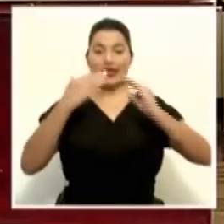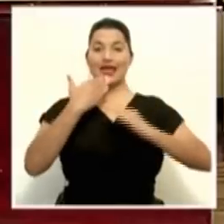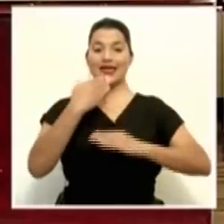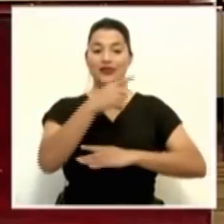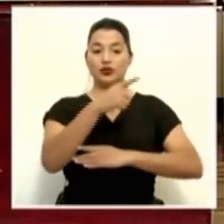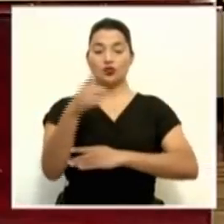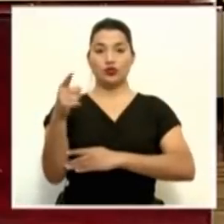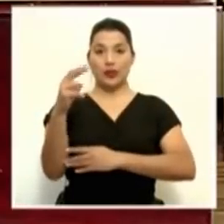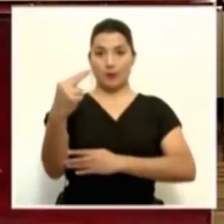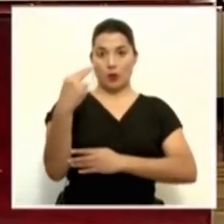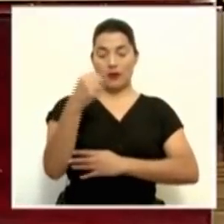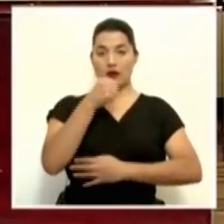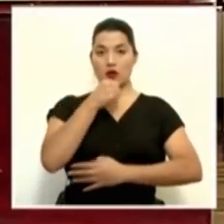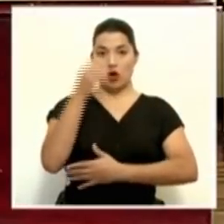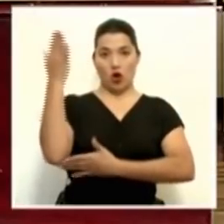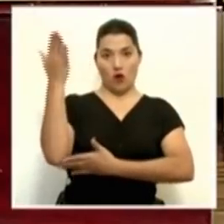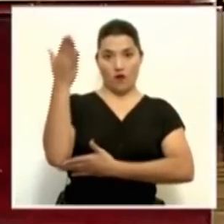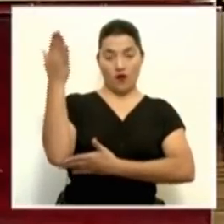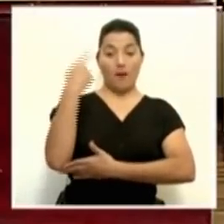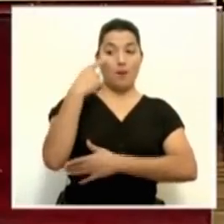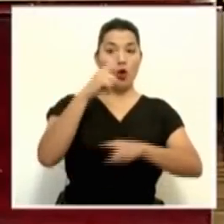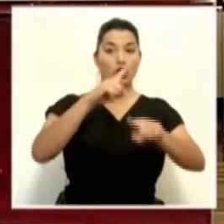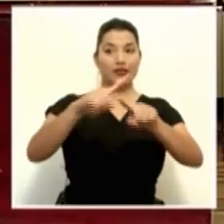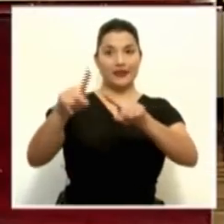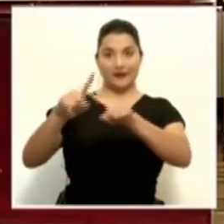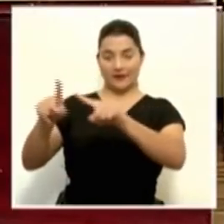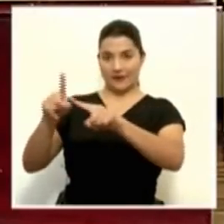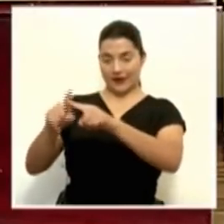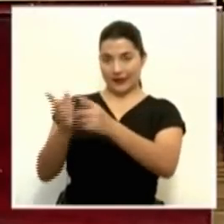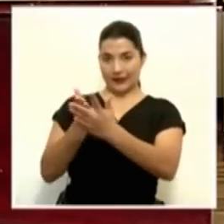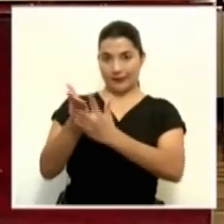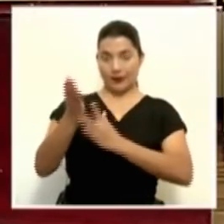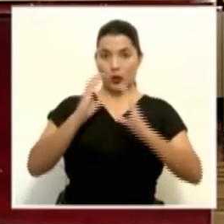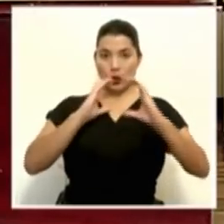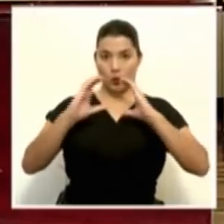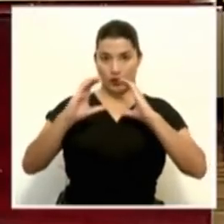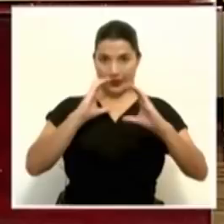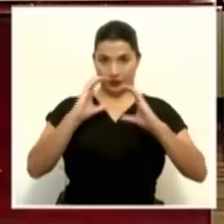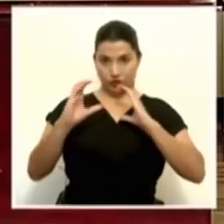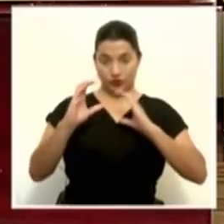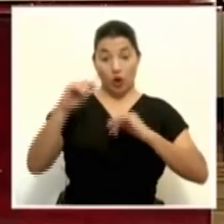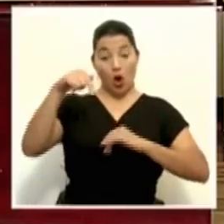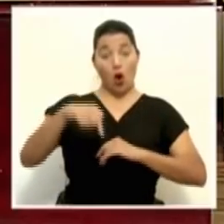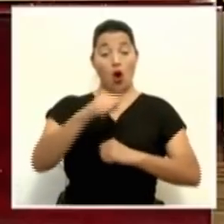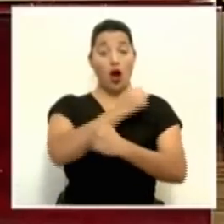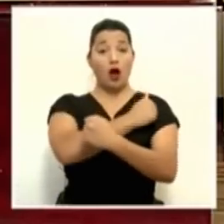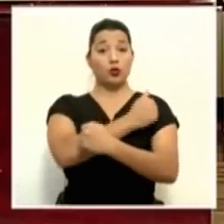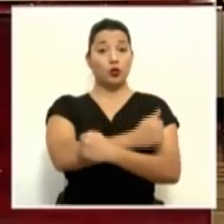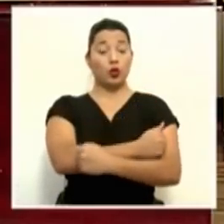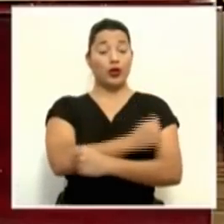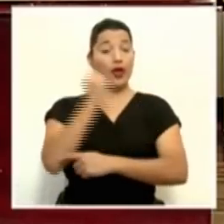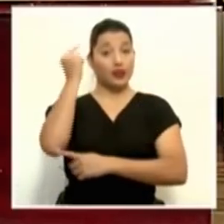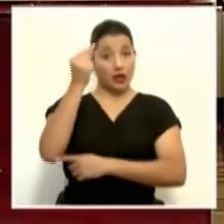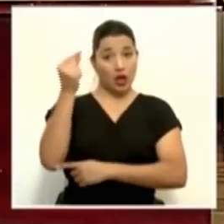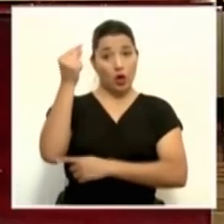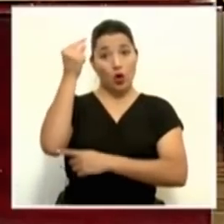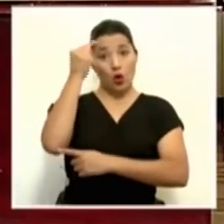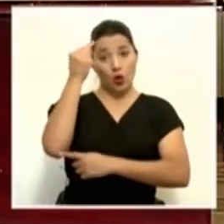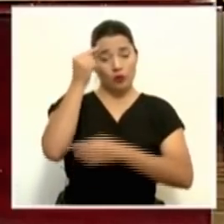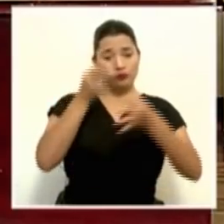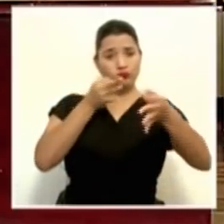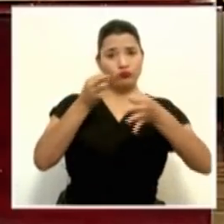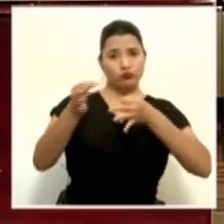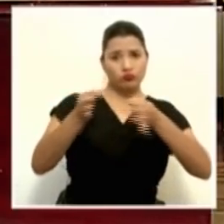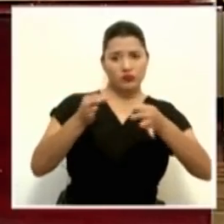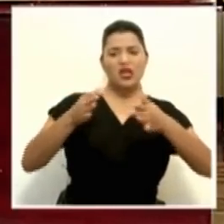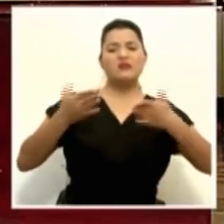esta conferencia de prensa a través de las distintas plataformas de los medios de comunicación en el que las autoridades de gobierno nos ofrecerán el balance de